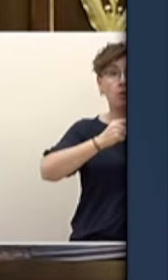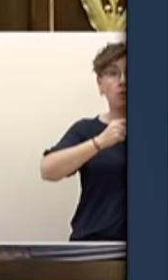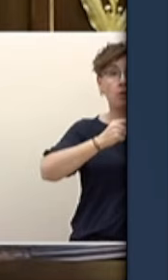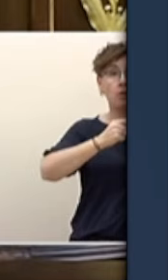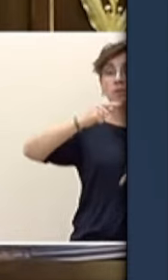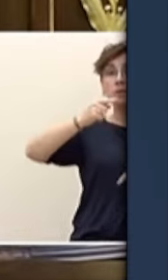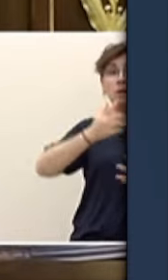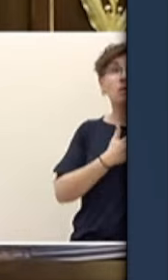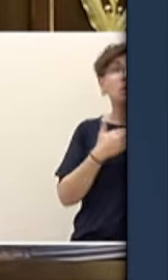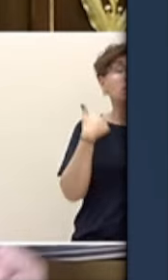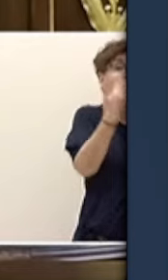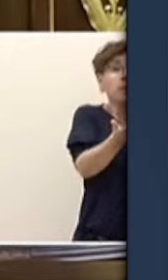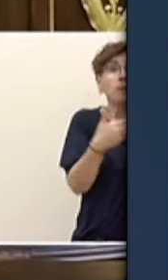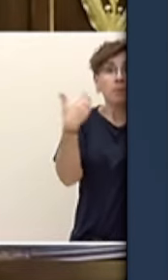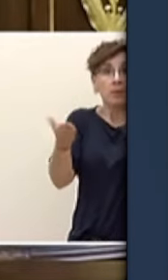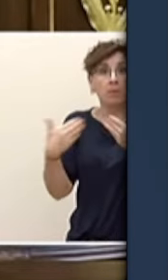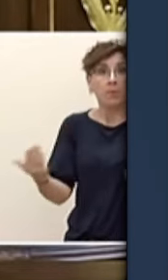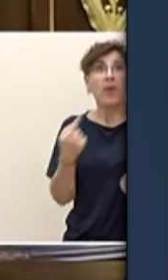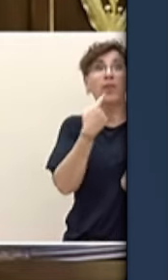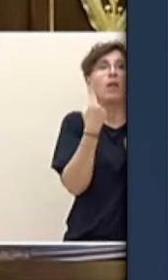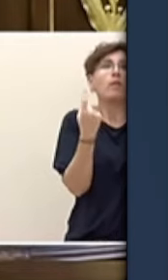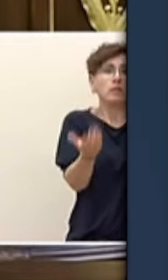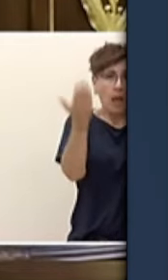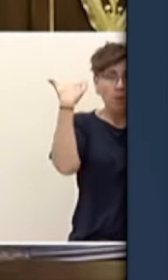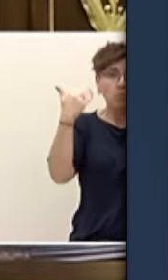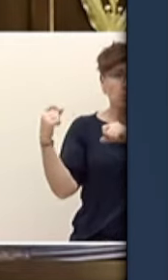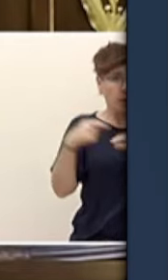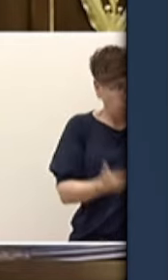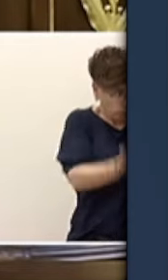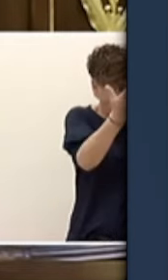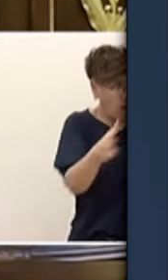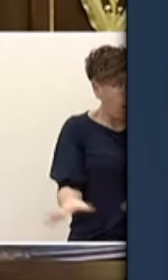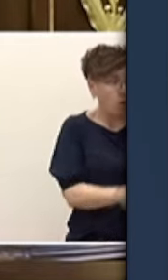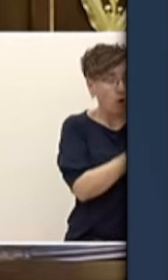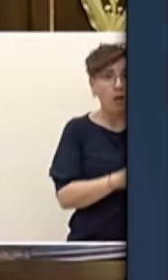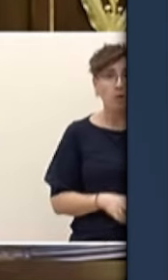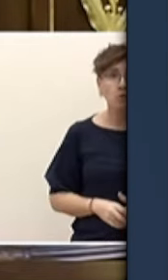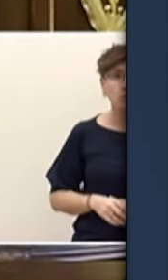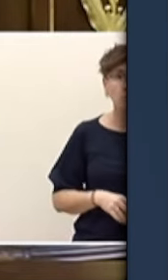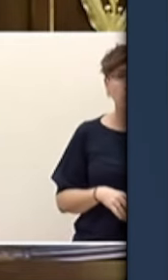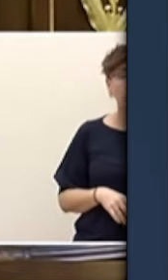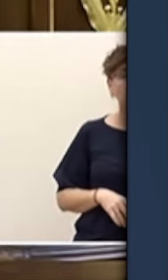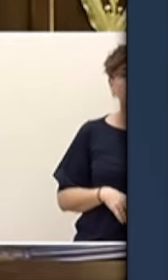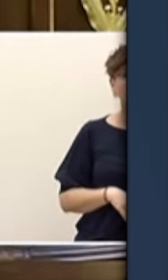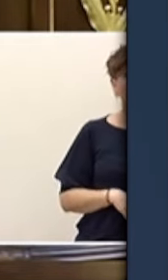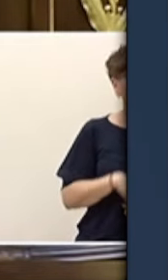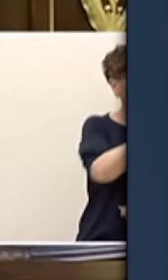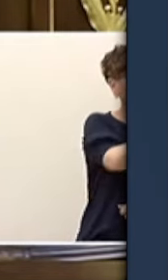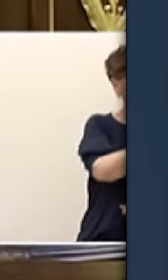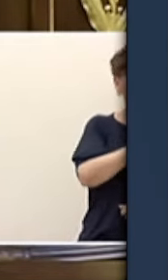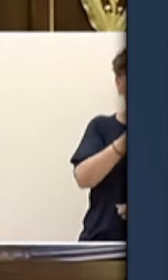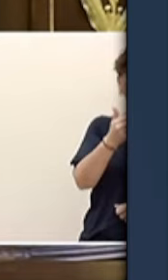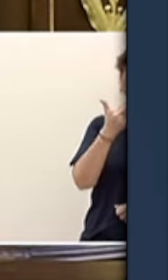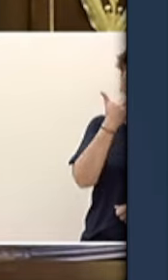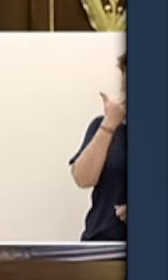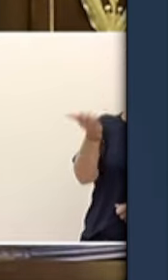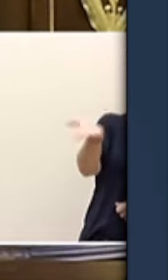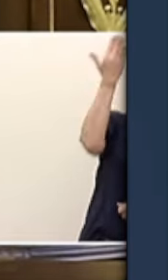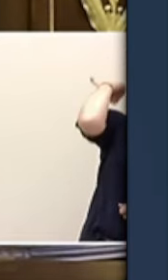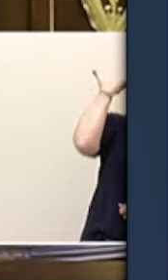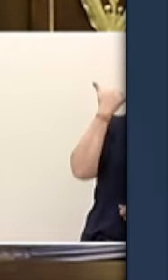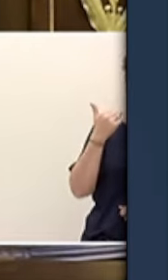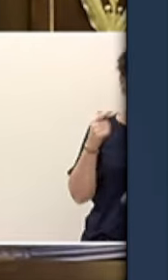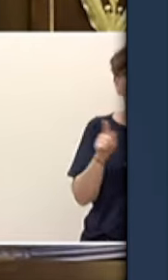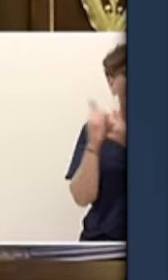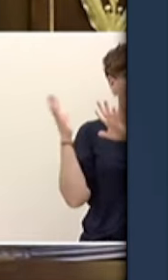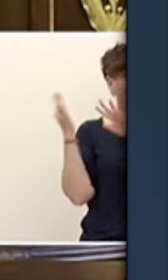llegar a final de mes. ¿Y por qué les llaman? ¿Y por qué les dejan entrar ilegalmente? ¿Por qué ustedes no creen que se deben cumplir